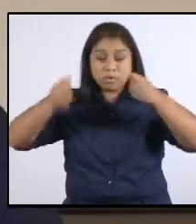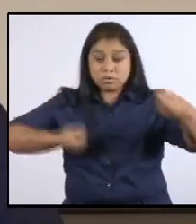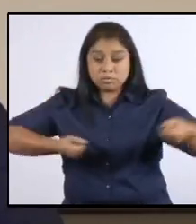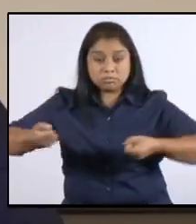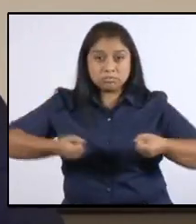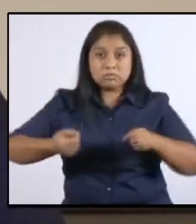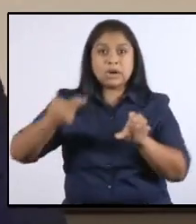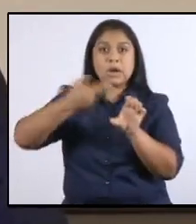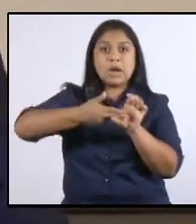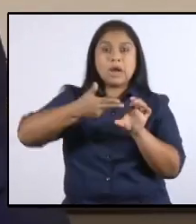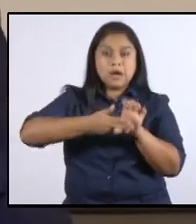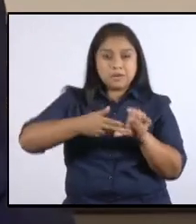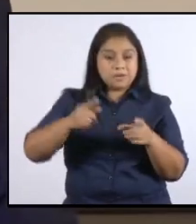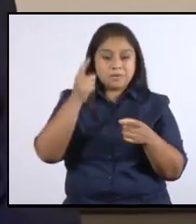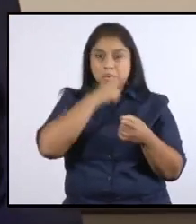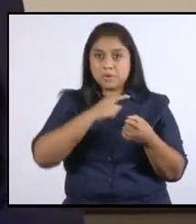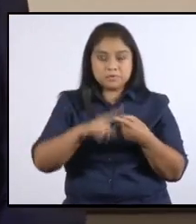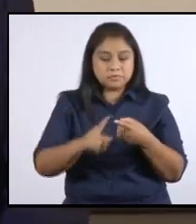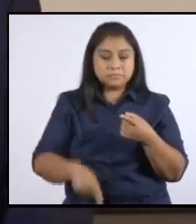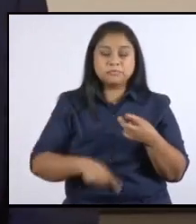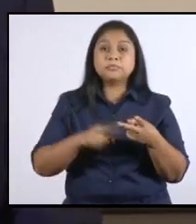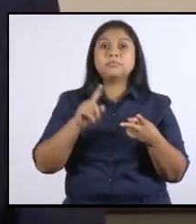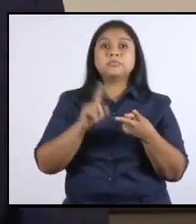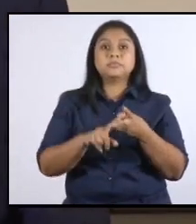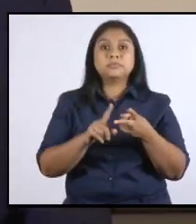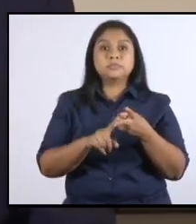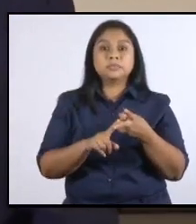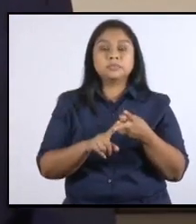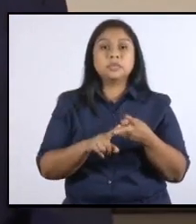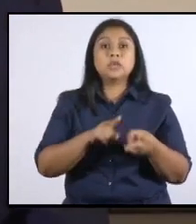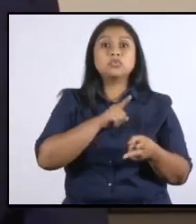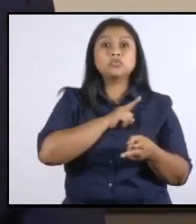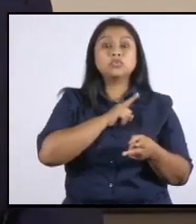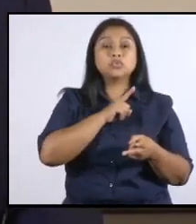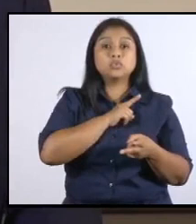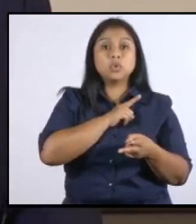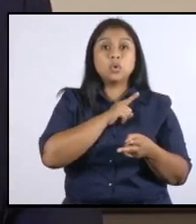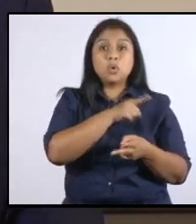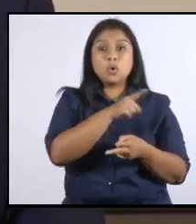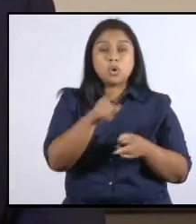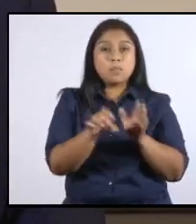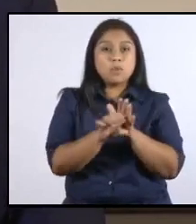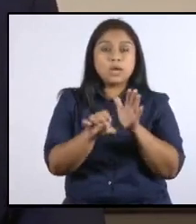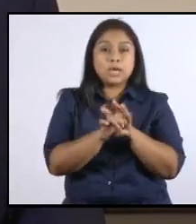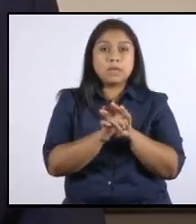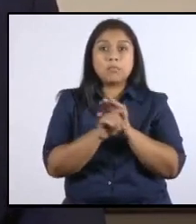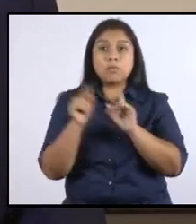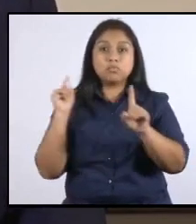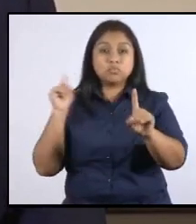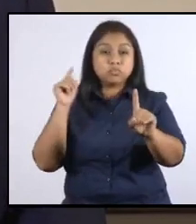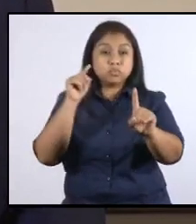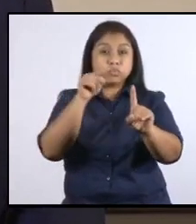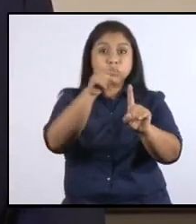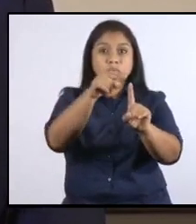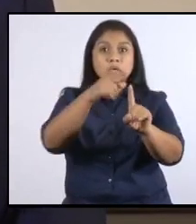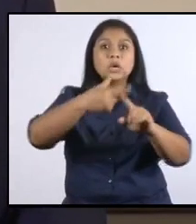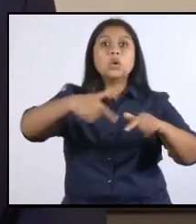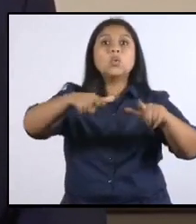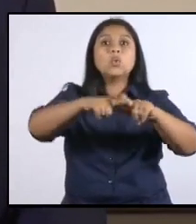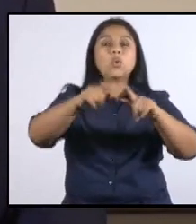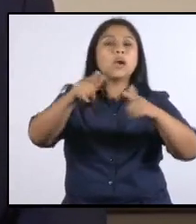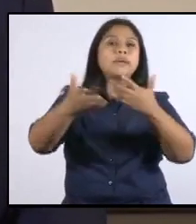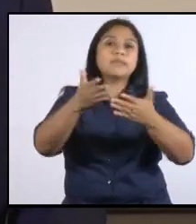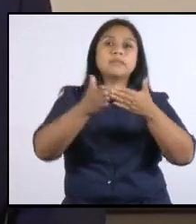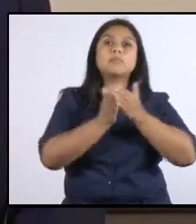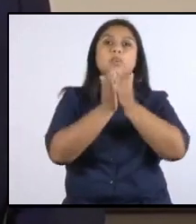combustible y sus derivados, exceptuando aquel transporte que tenga como único destino alguno de los puertos